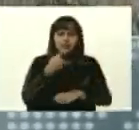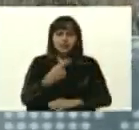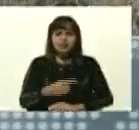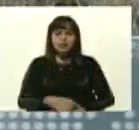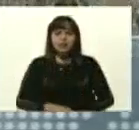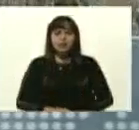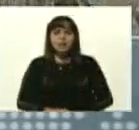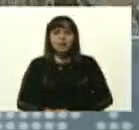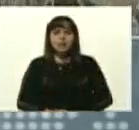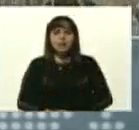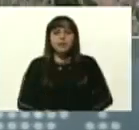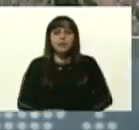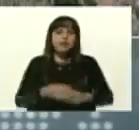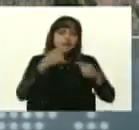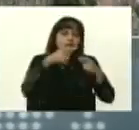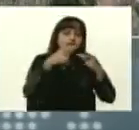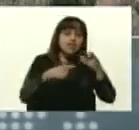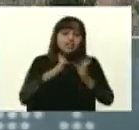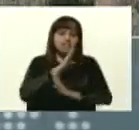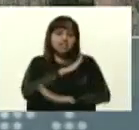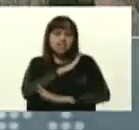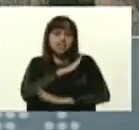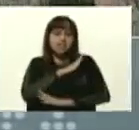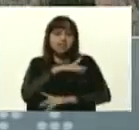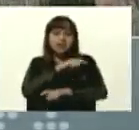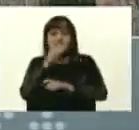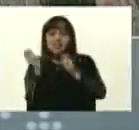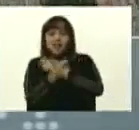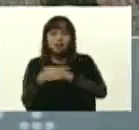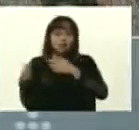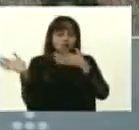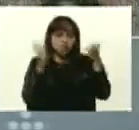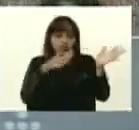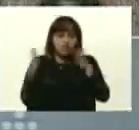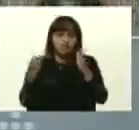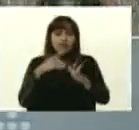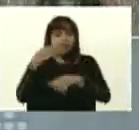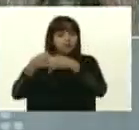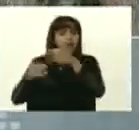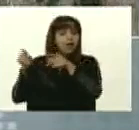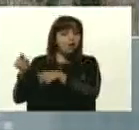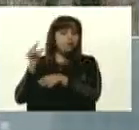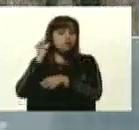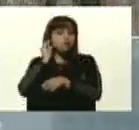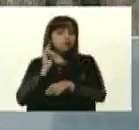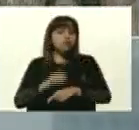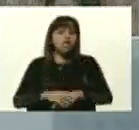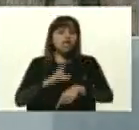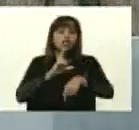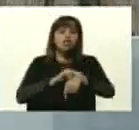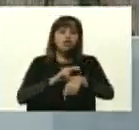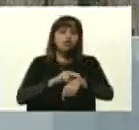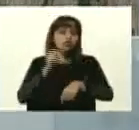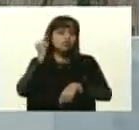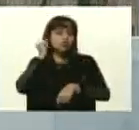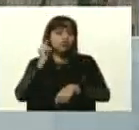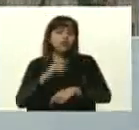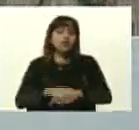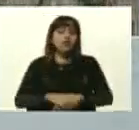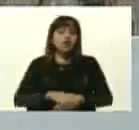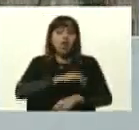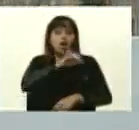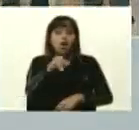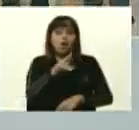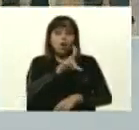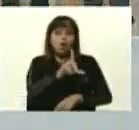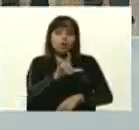los usos que esto tiene para el cambio climático. Lo explicaba muy bien la doctora Julia Miguel,